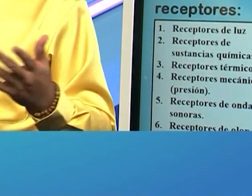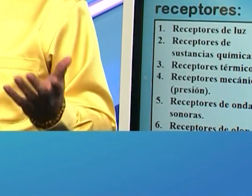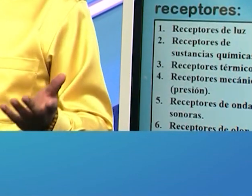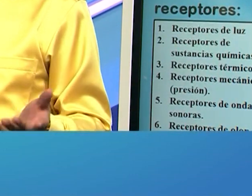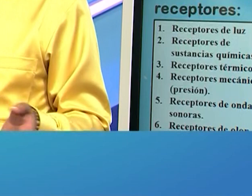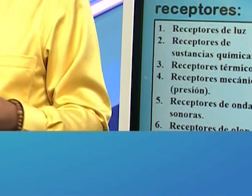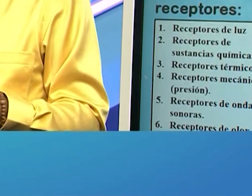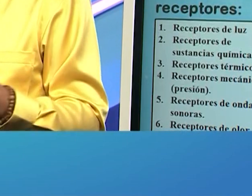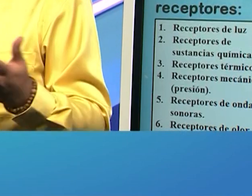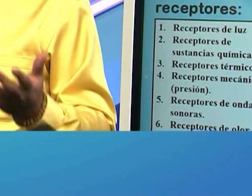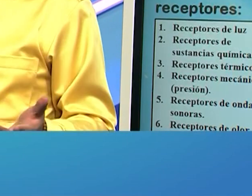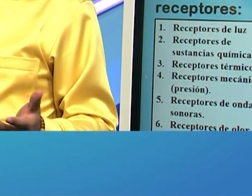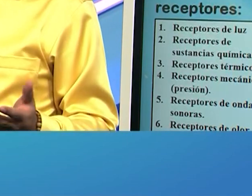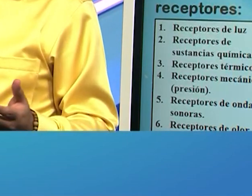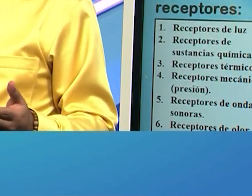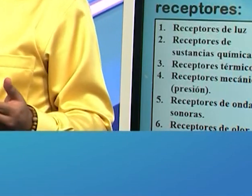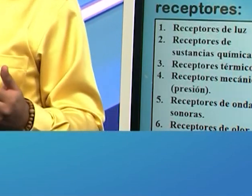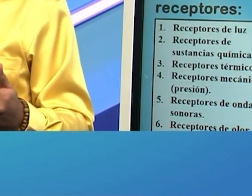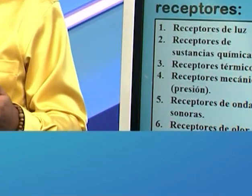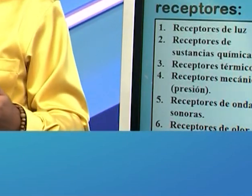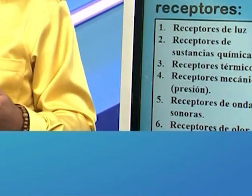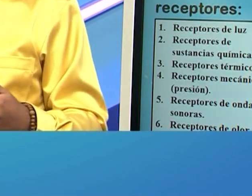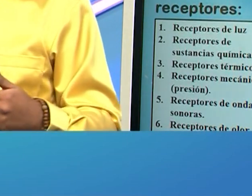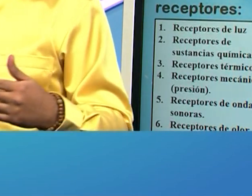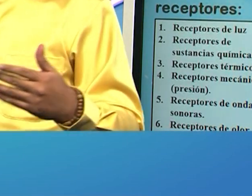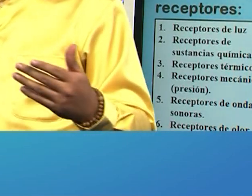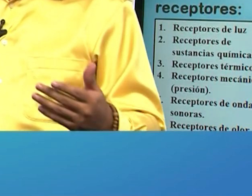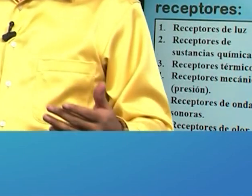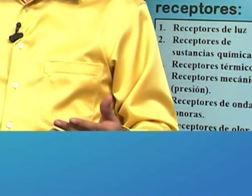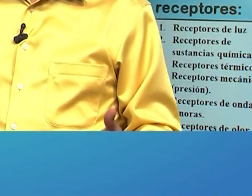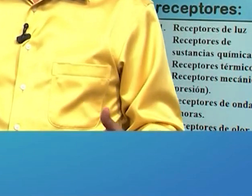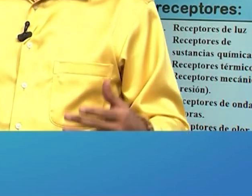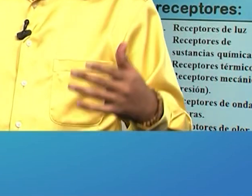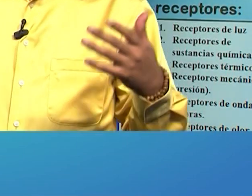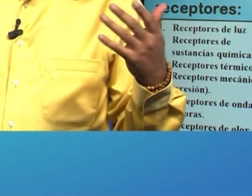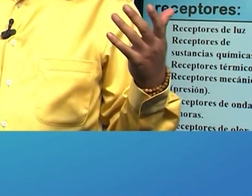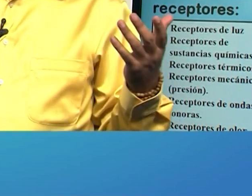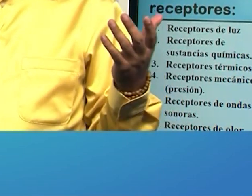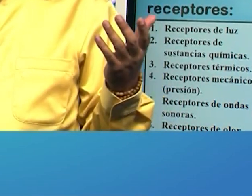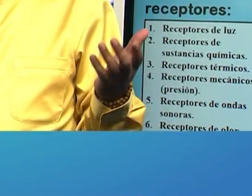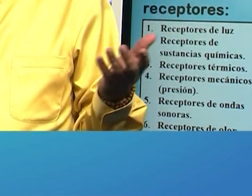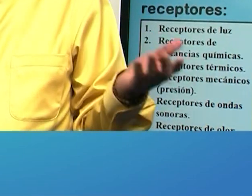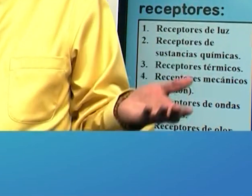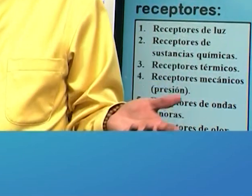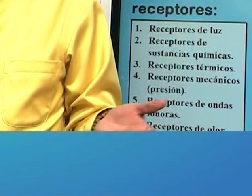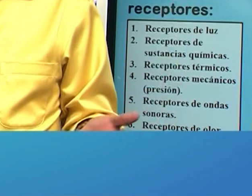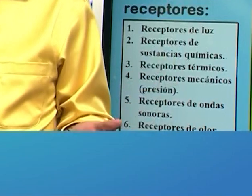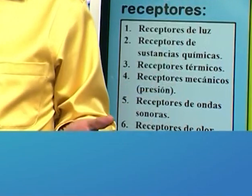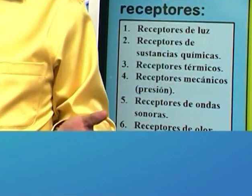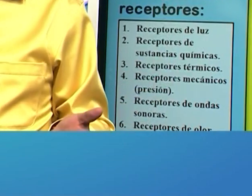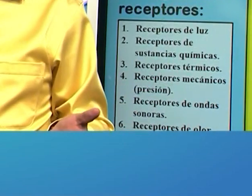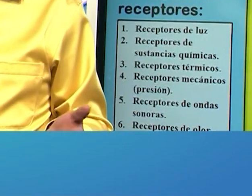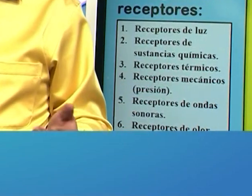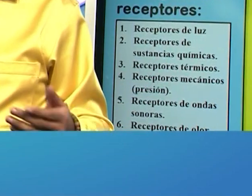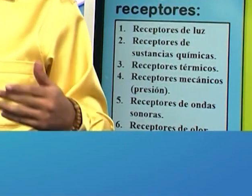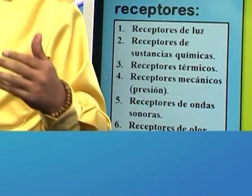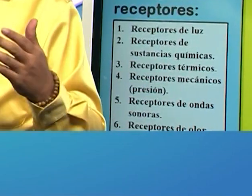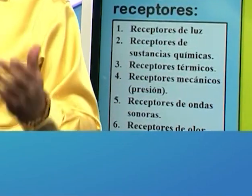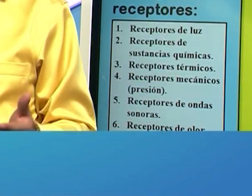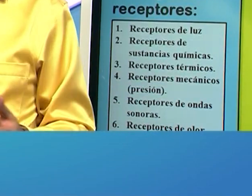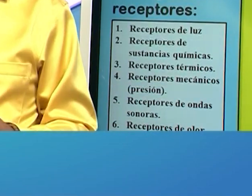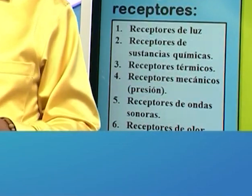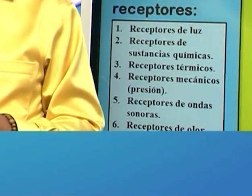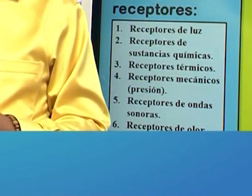y hacer por lo menos un ejemplo del trabajar a través de de estas plataformas digitales